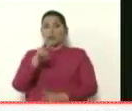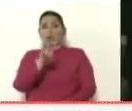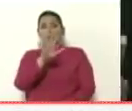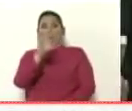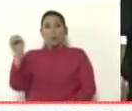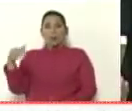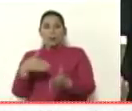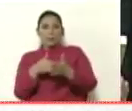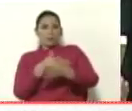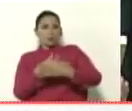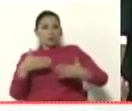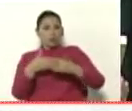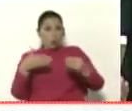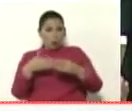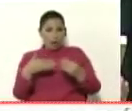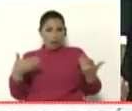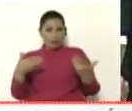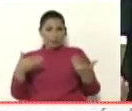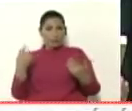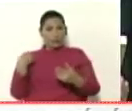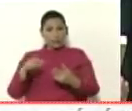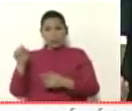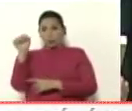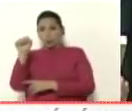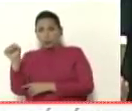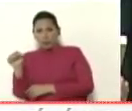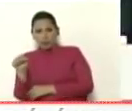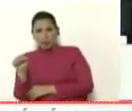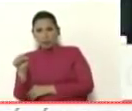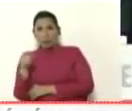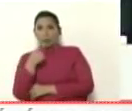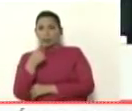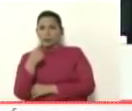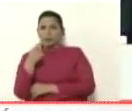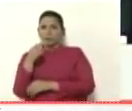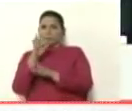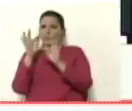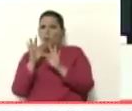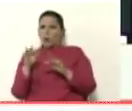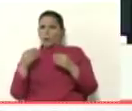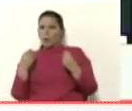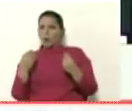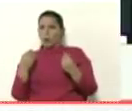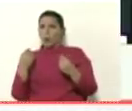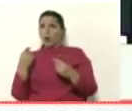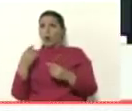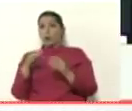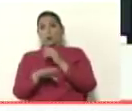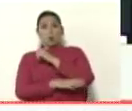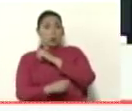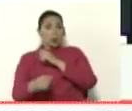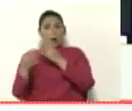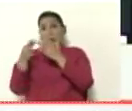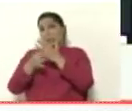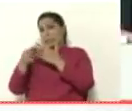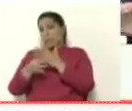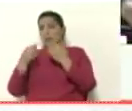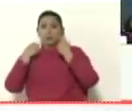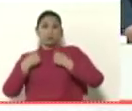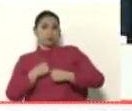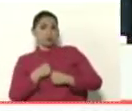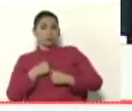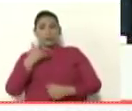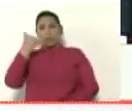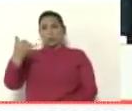superlano en ese momento dicen de una manera eufemística le robaron una cadena le robaron unos anillos le robaron los celulares